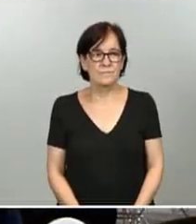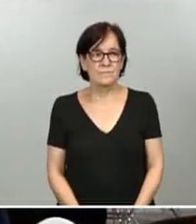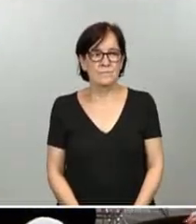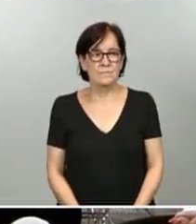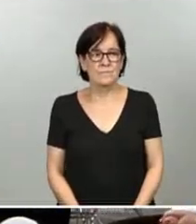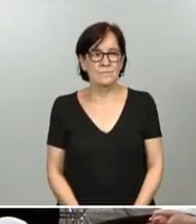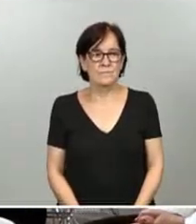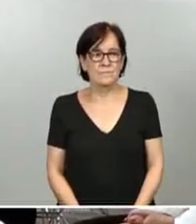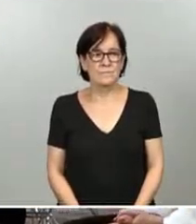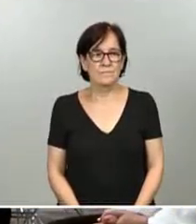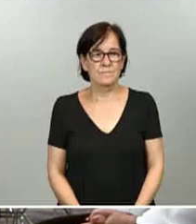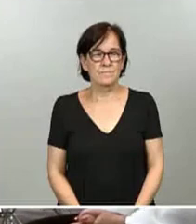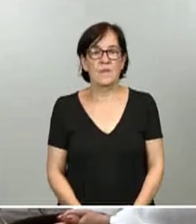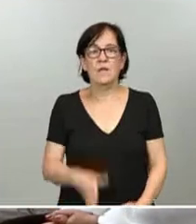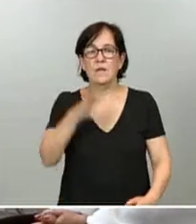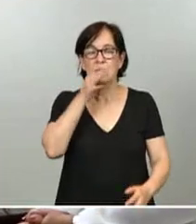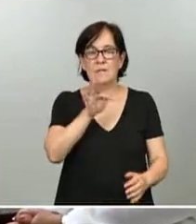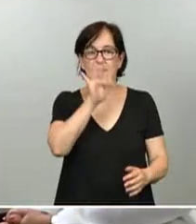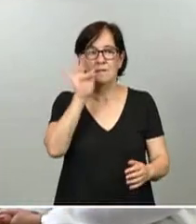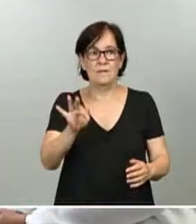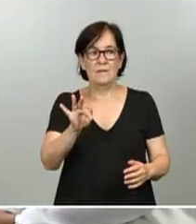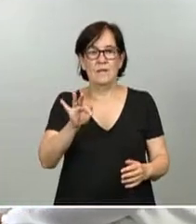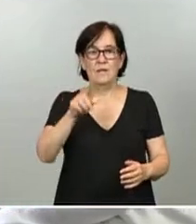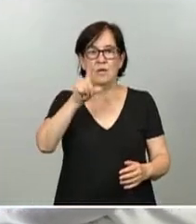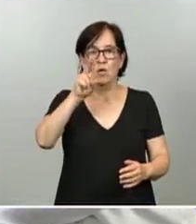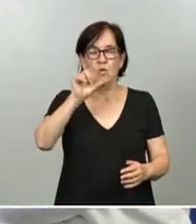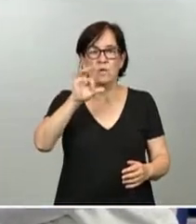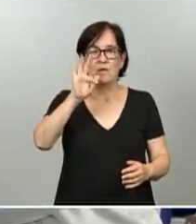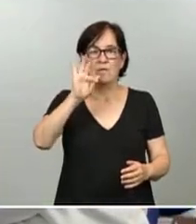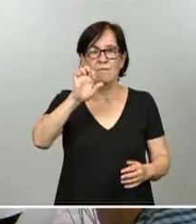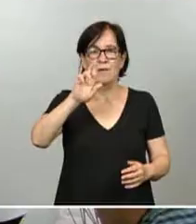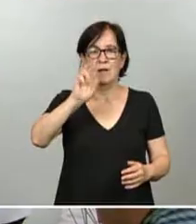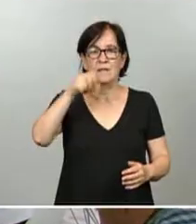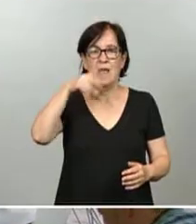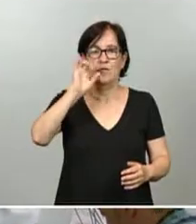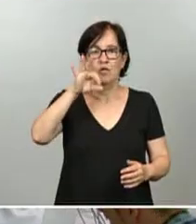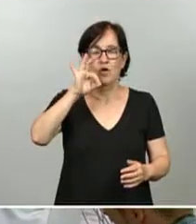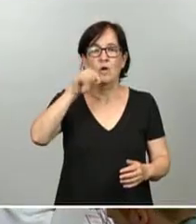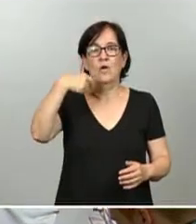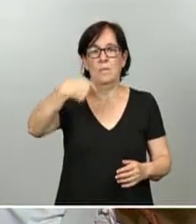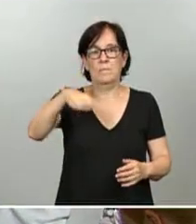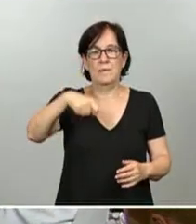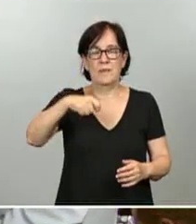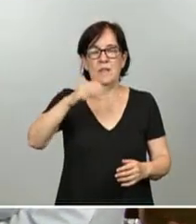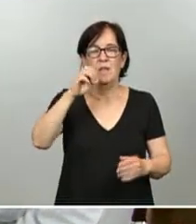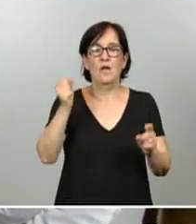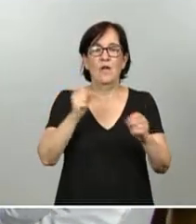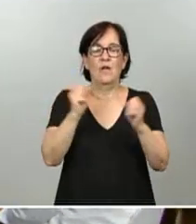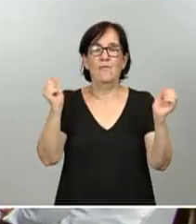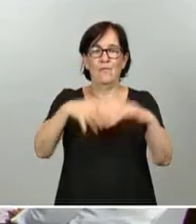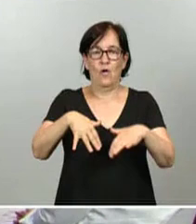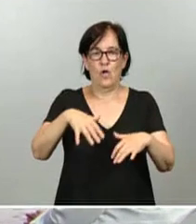Toma la palabra don Luis Fernando Álvarez Gascón, presidente del Foro de Empresas Innovadoras.